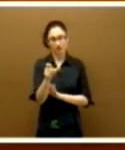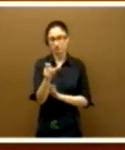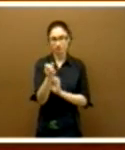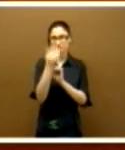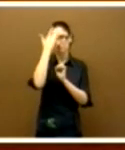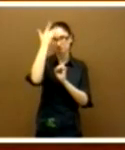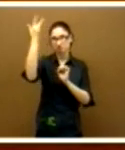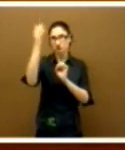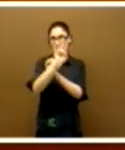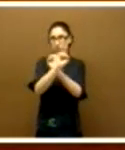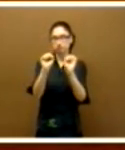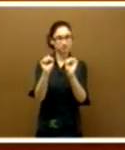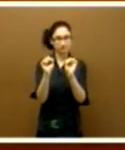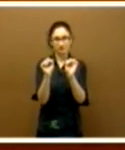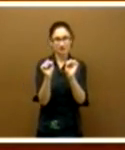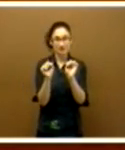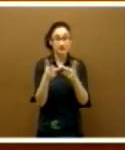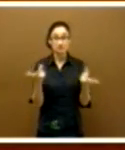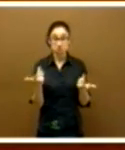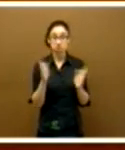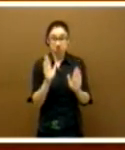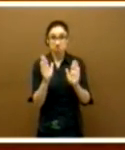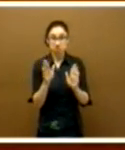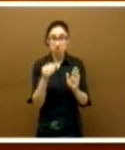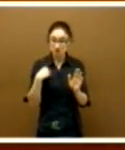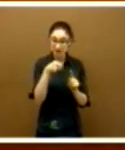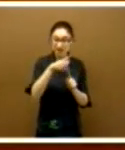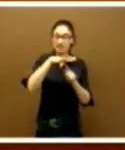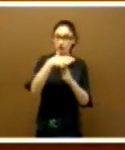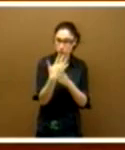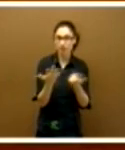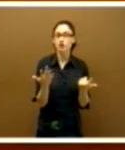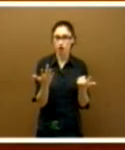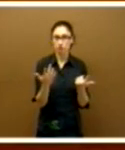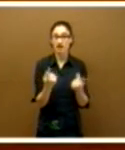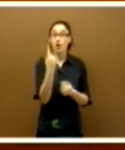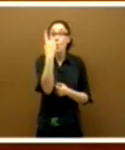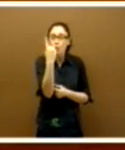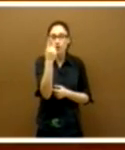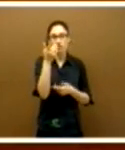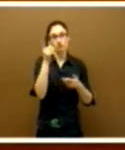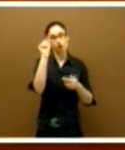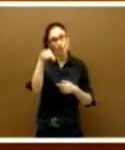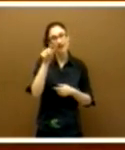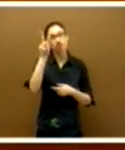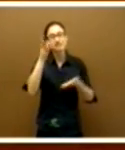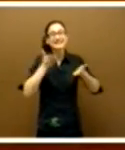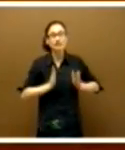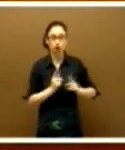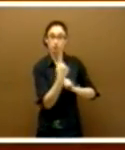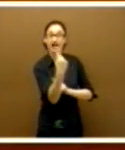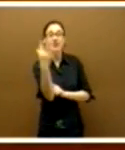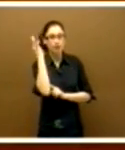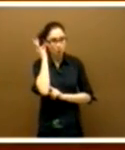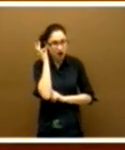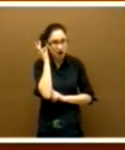así. No obstante, este escenario desolador de 1,2 hijos por mujer choca con lo que son